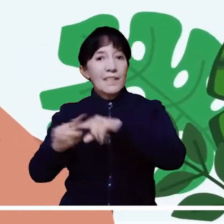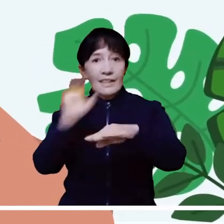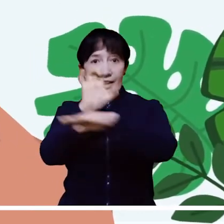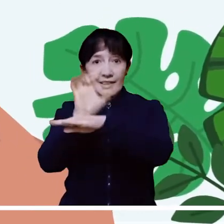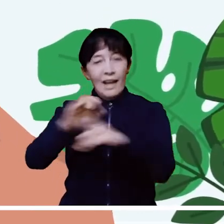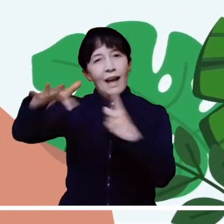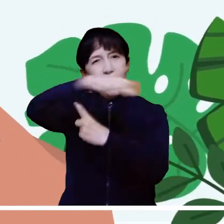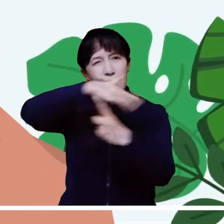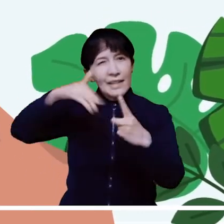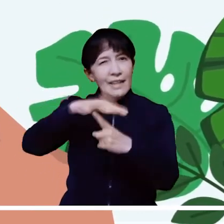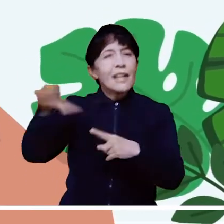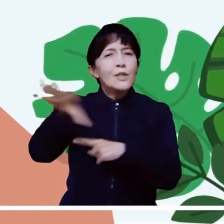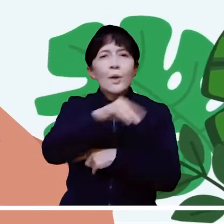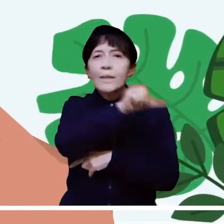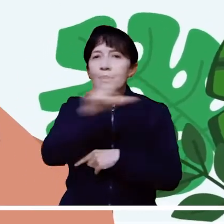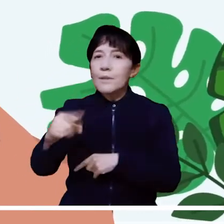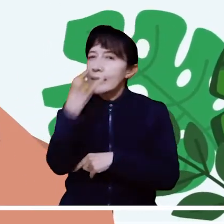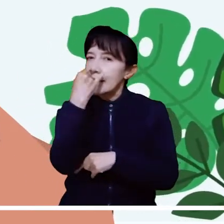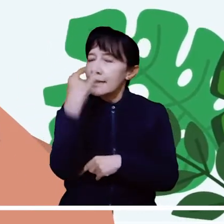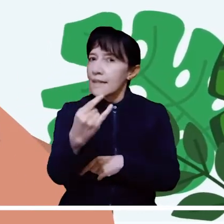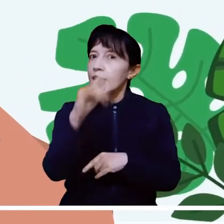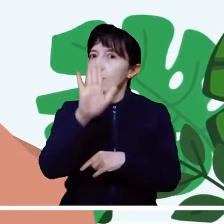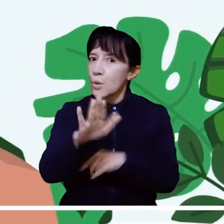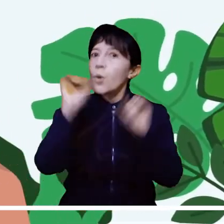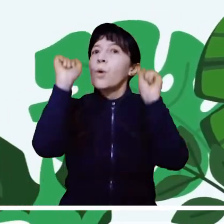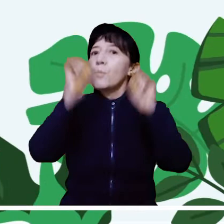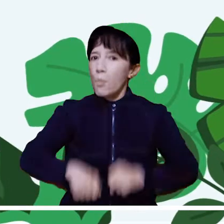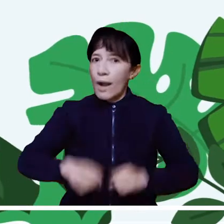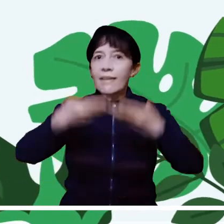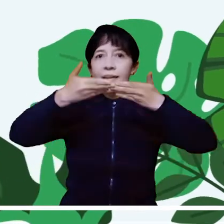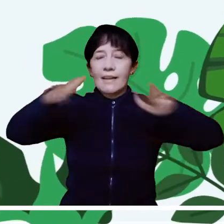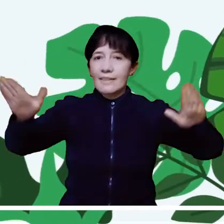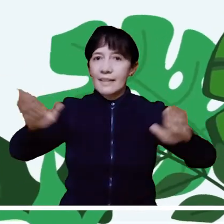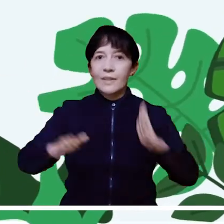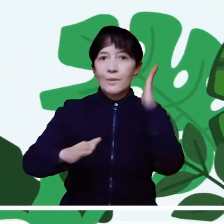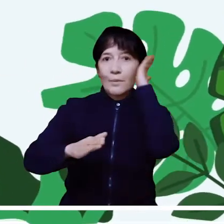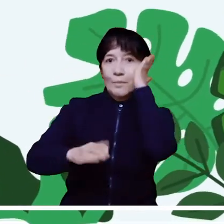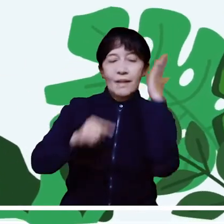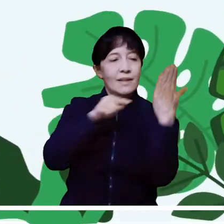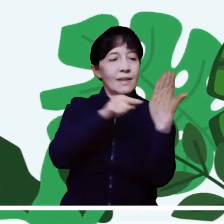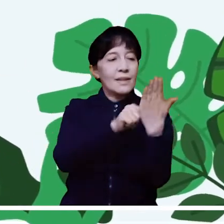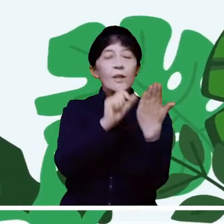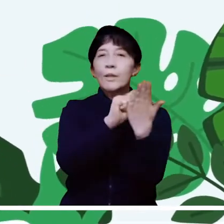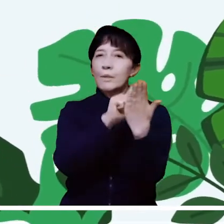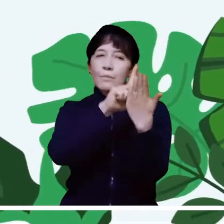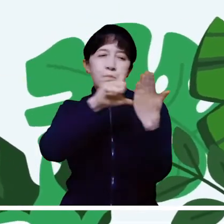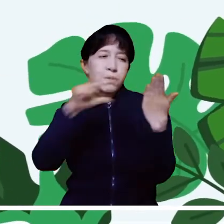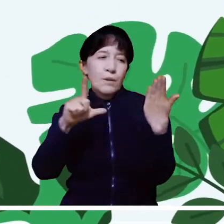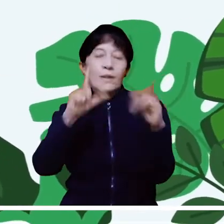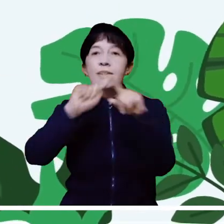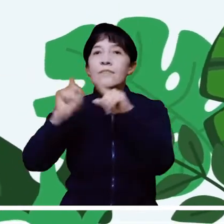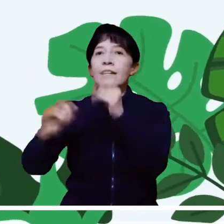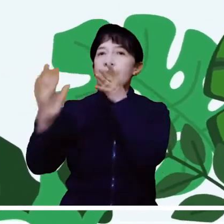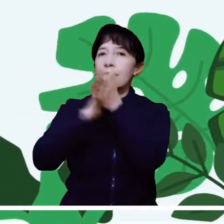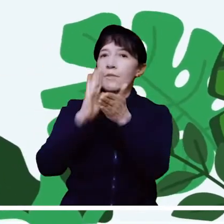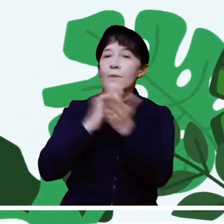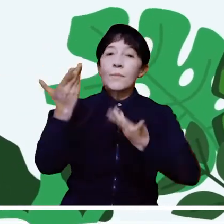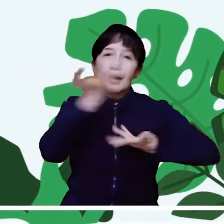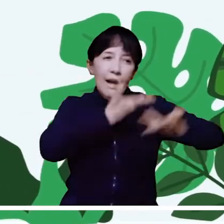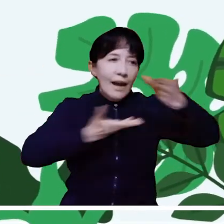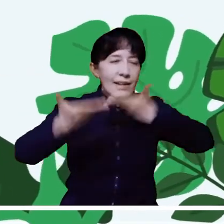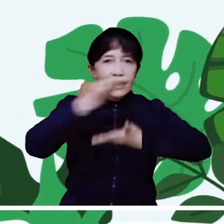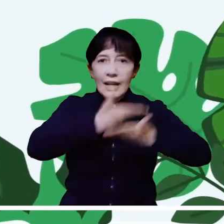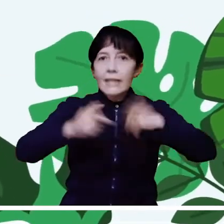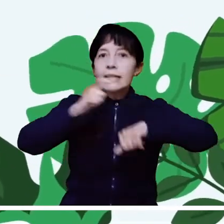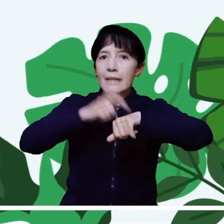personas interesadas puedan acceder a ella, con el fin de visualizar, recopilar, analizar información en tiempo real